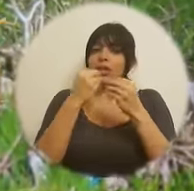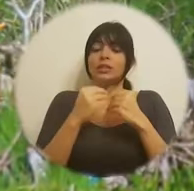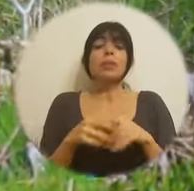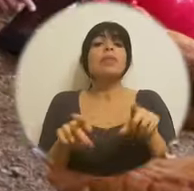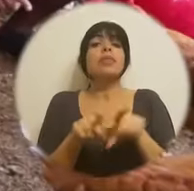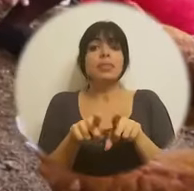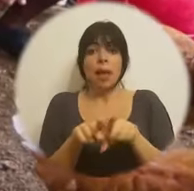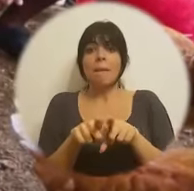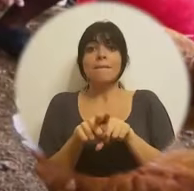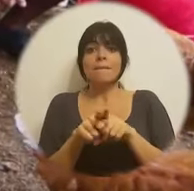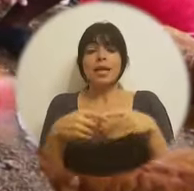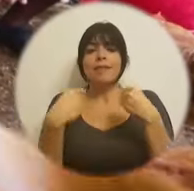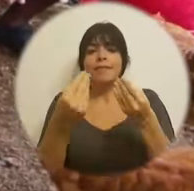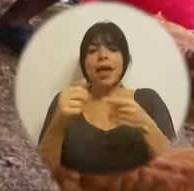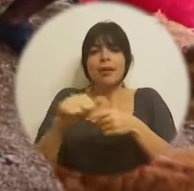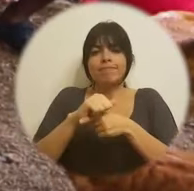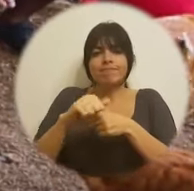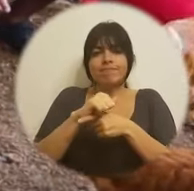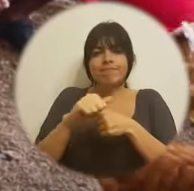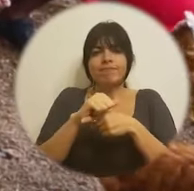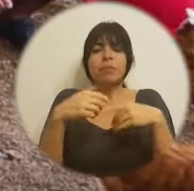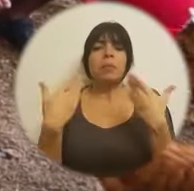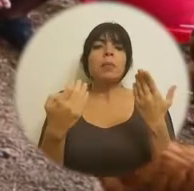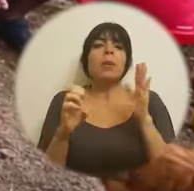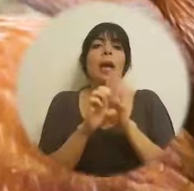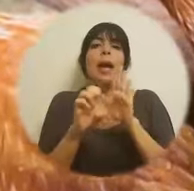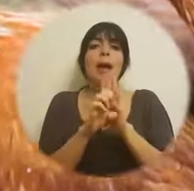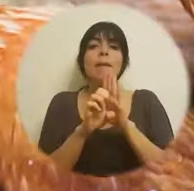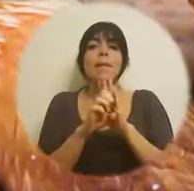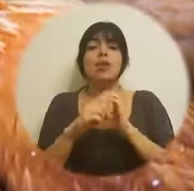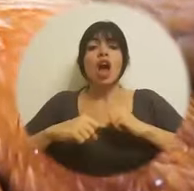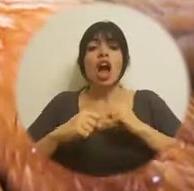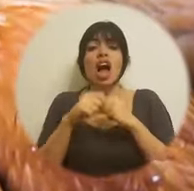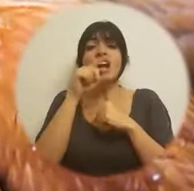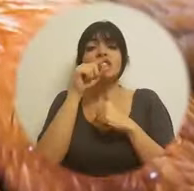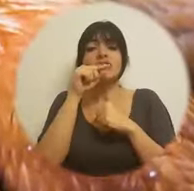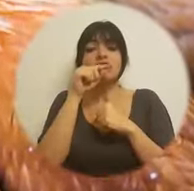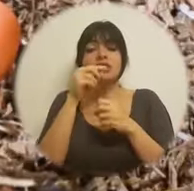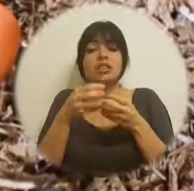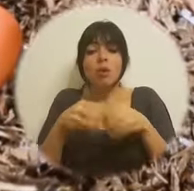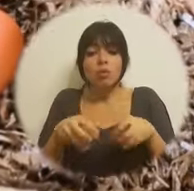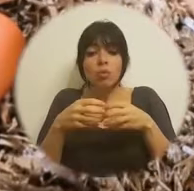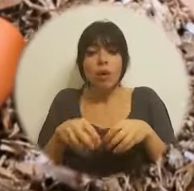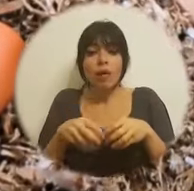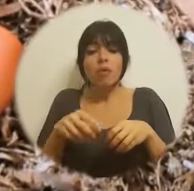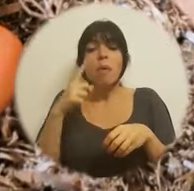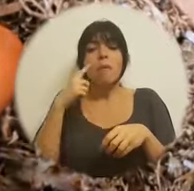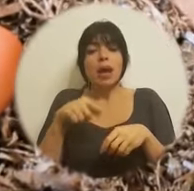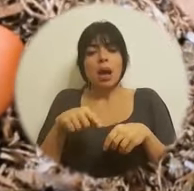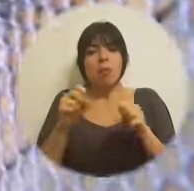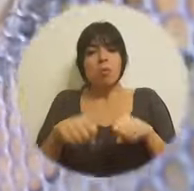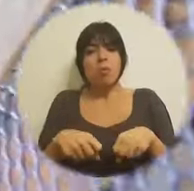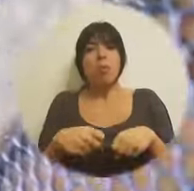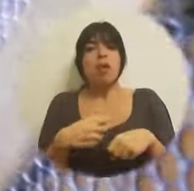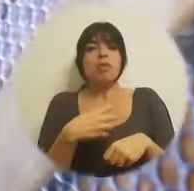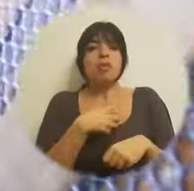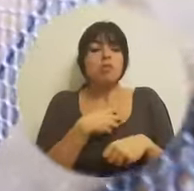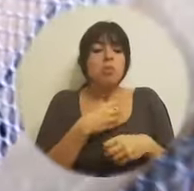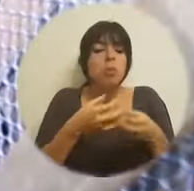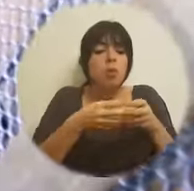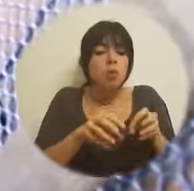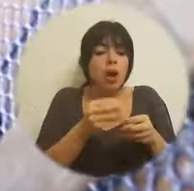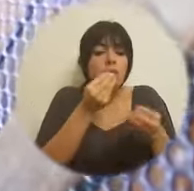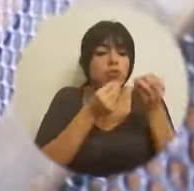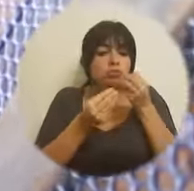nutrición. Y también hemos capacitado, por ejemplo, en gallina ponedora, el cual para que ellos puedan